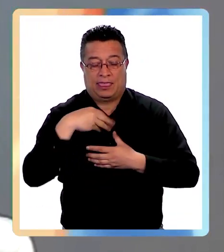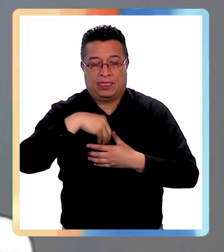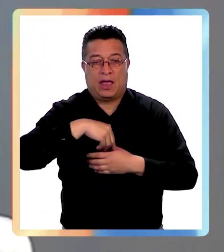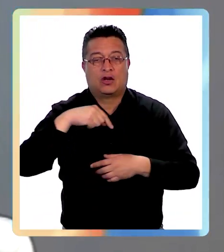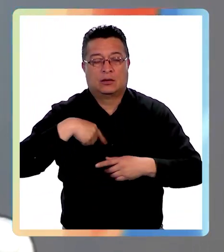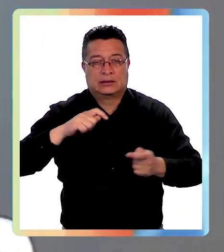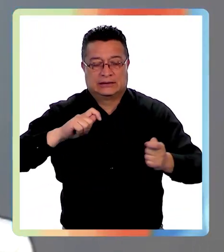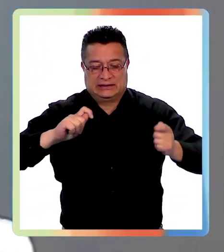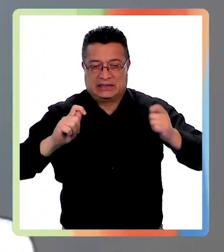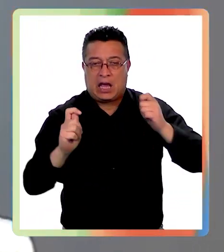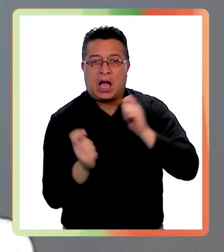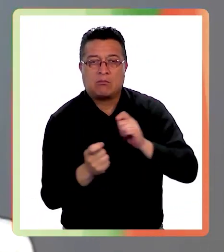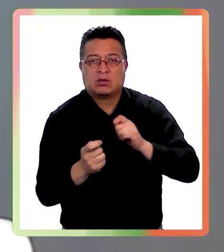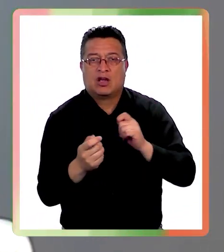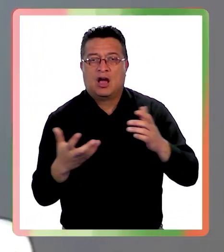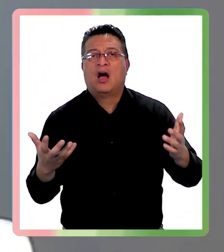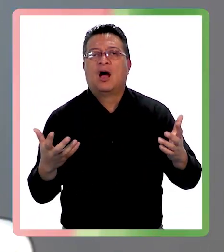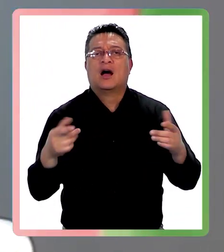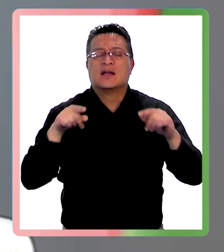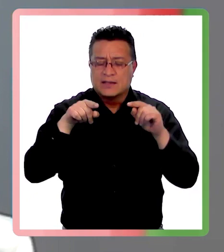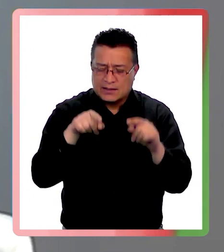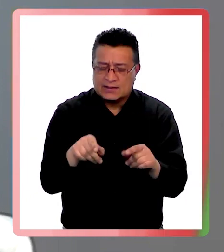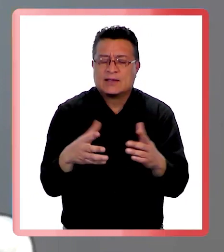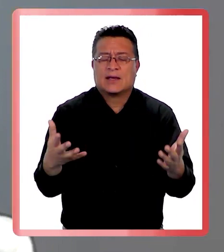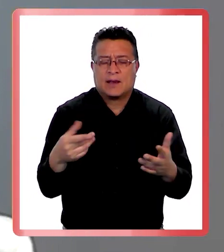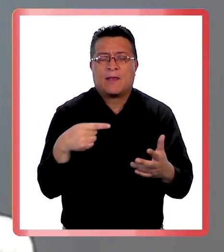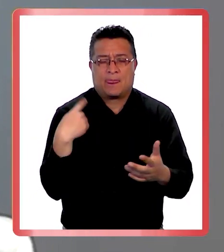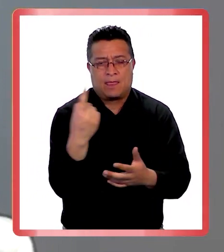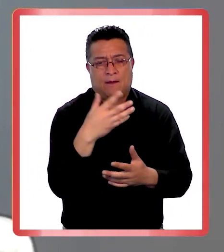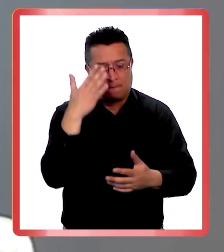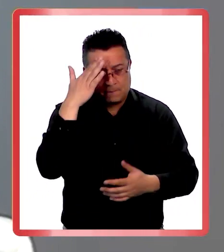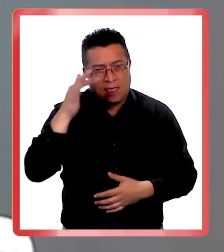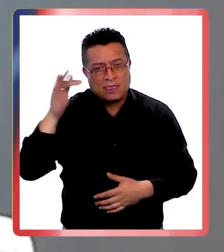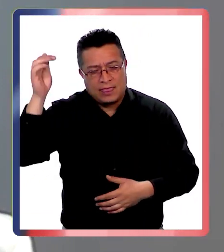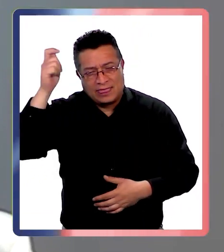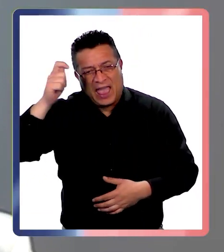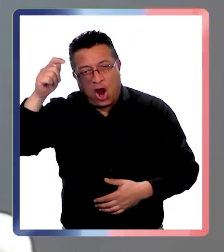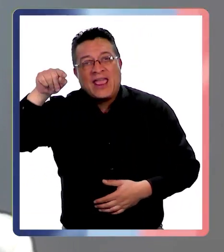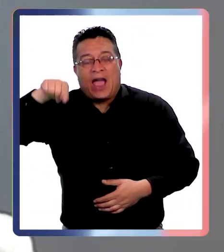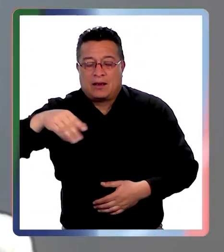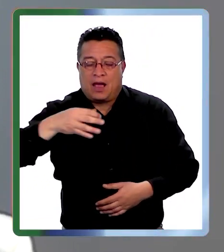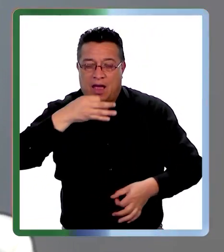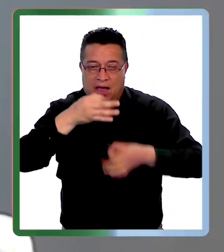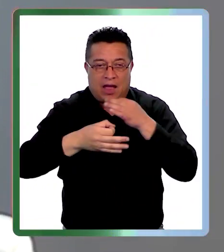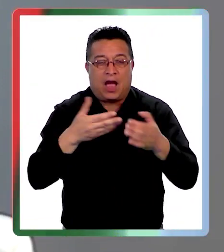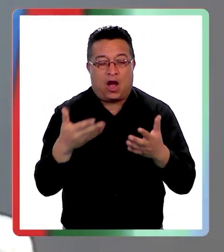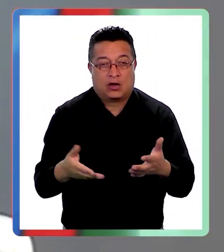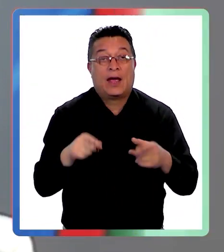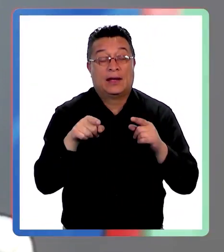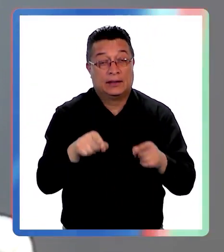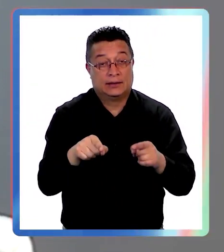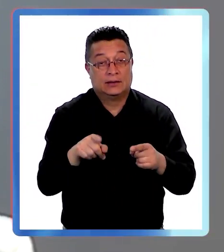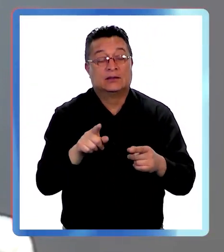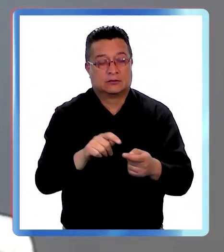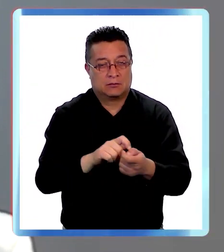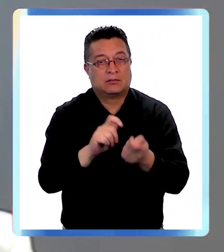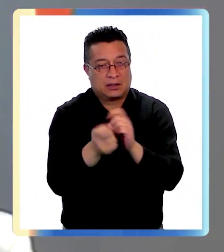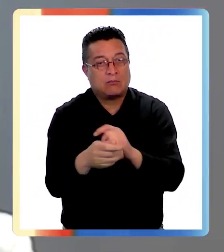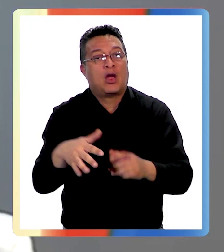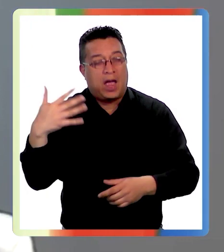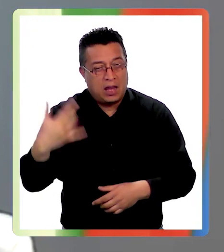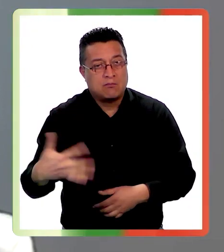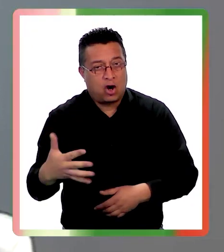ven desajustados, eso es más o menos la teoría que se ha llevado hasta ahora. Y esto tiene una repercusión muy importante